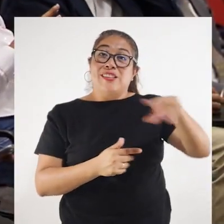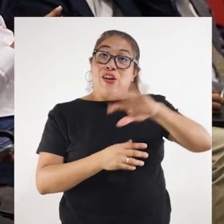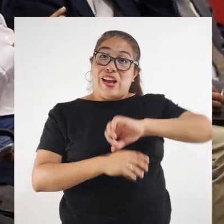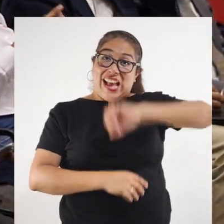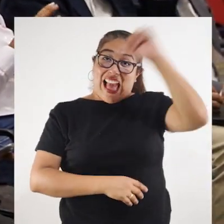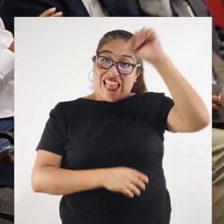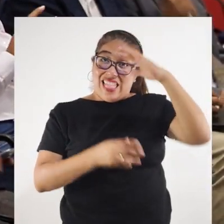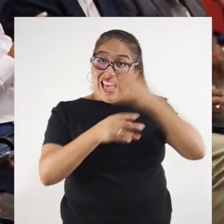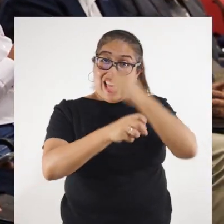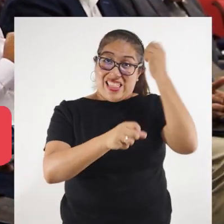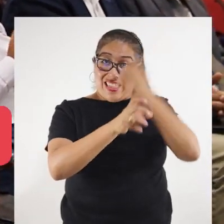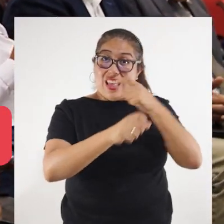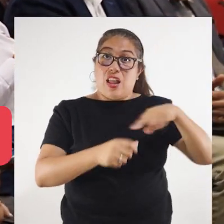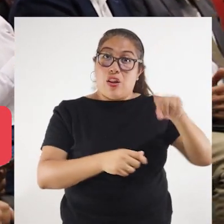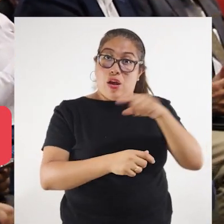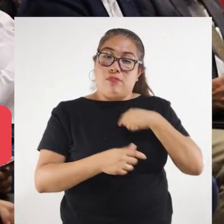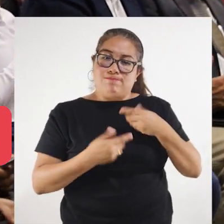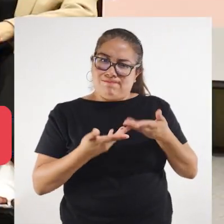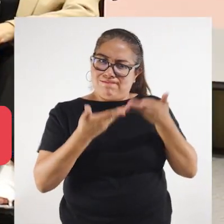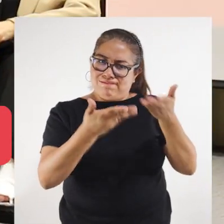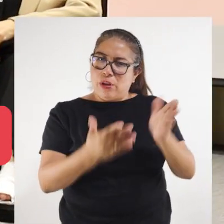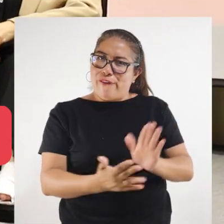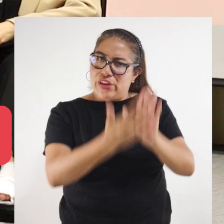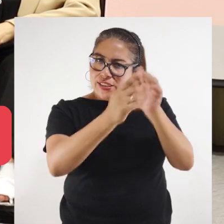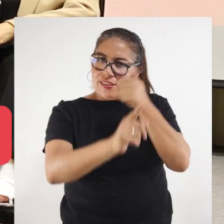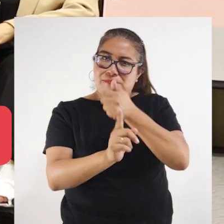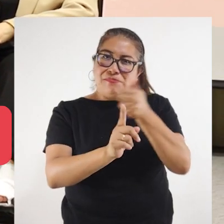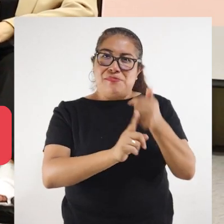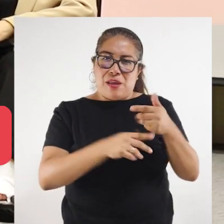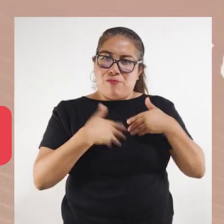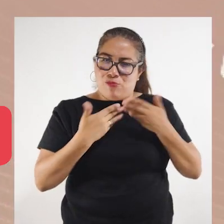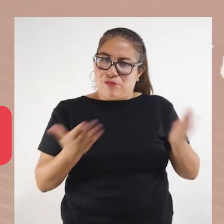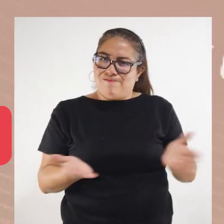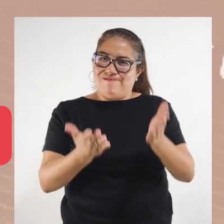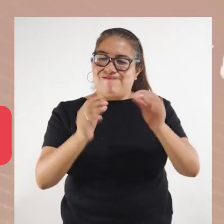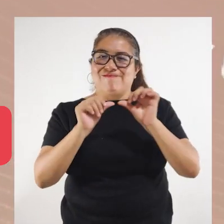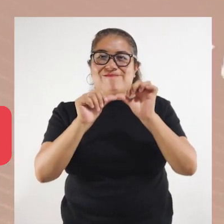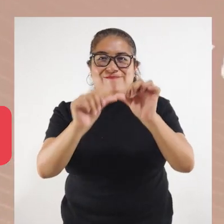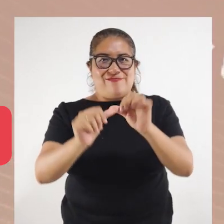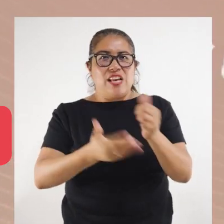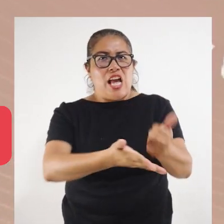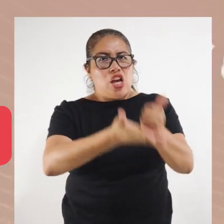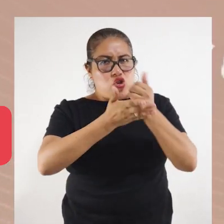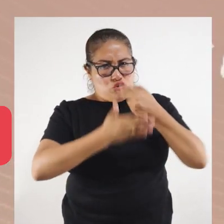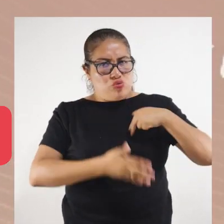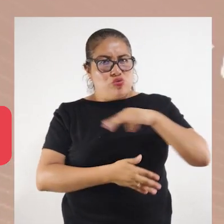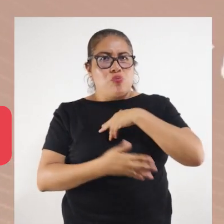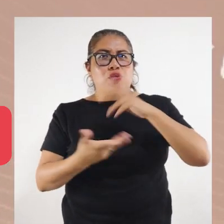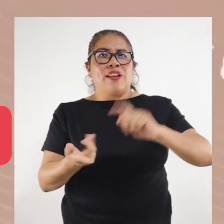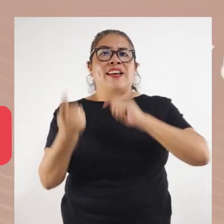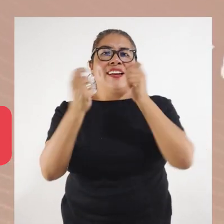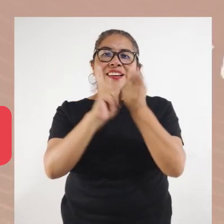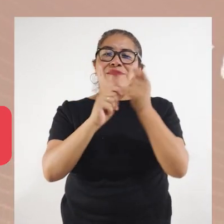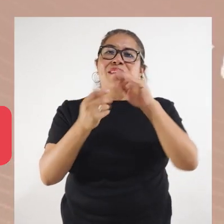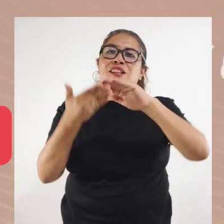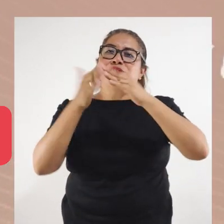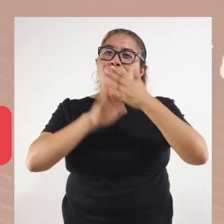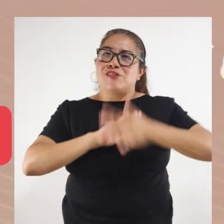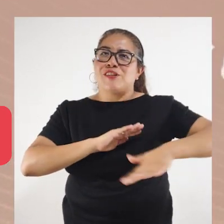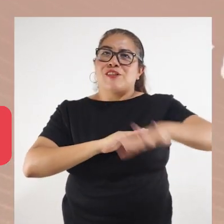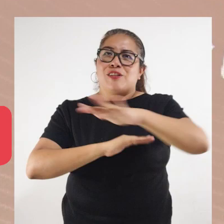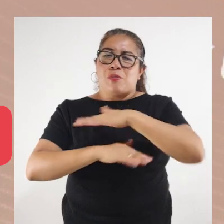a todos y todos que han sido el día de hoy mencionados, a continuar. Ayudarnos a cambiar a nuestra sociedad.